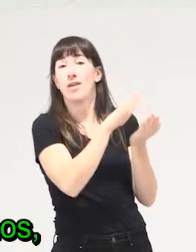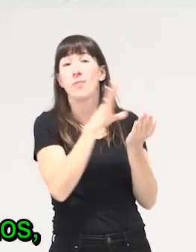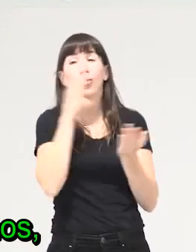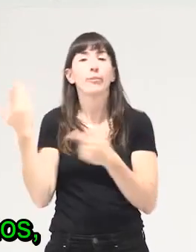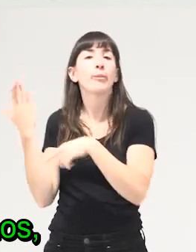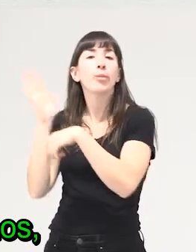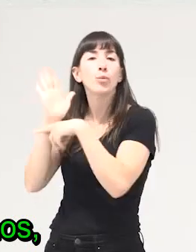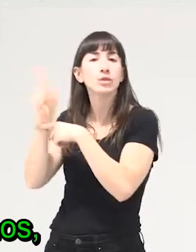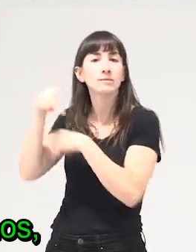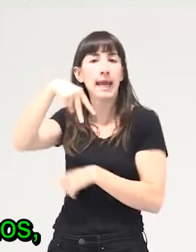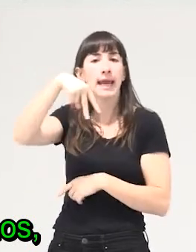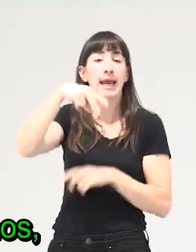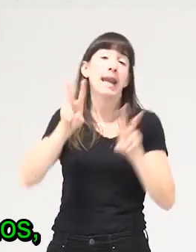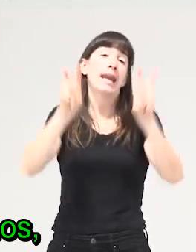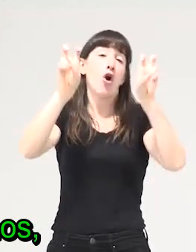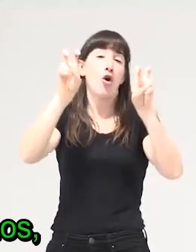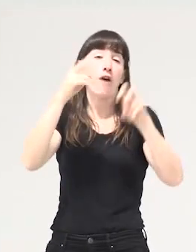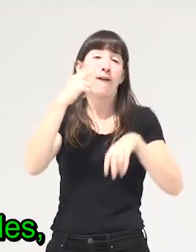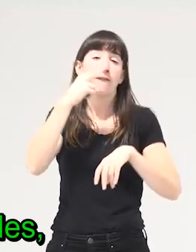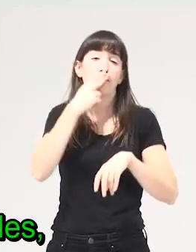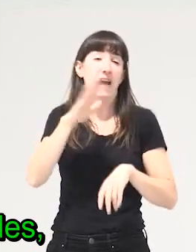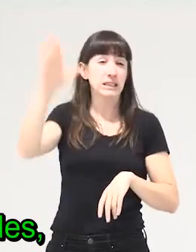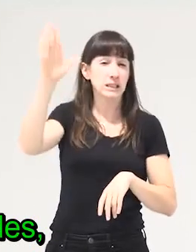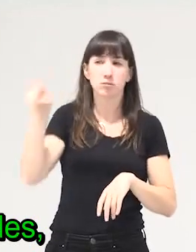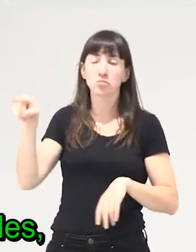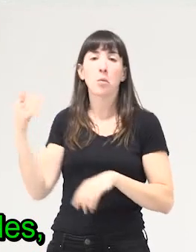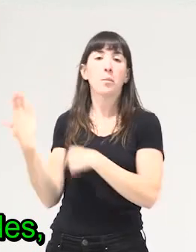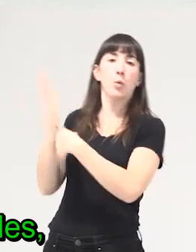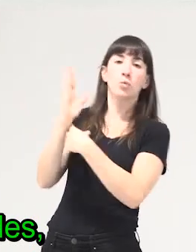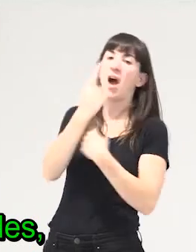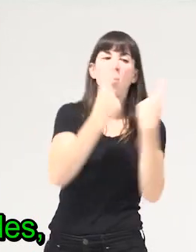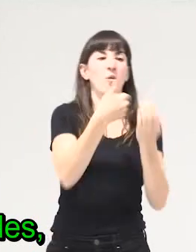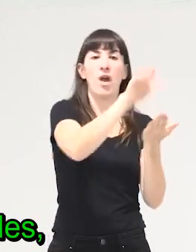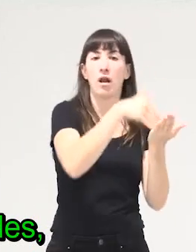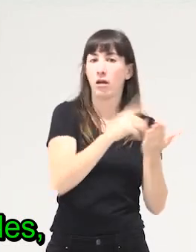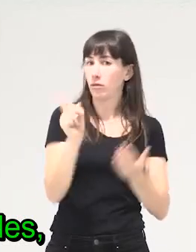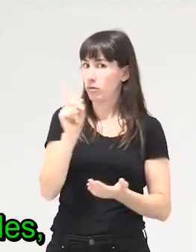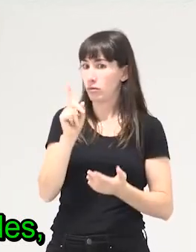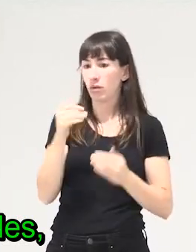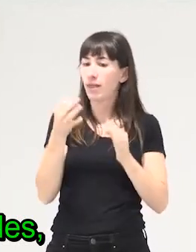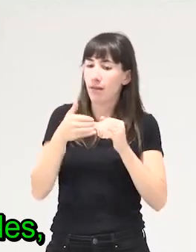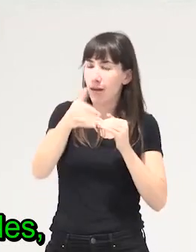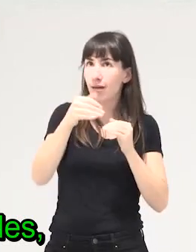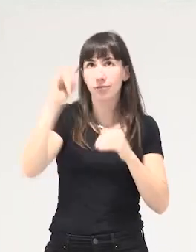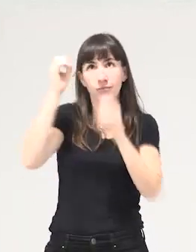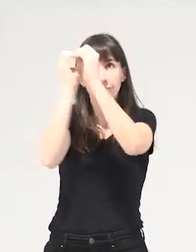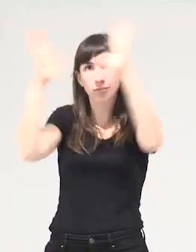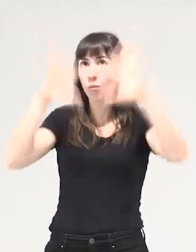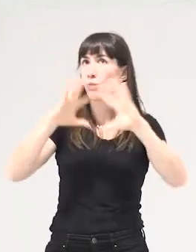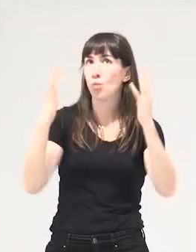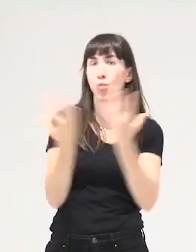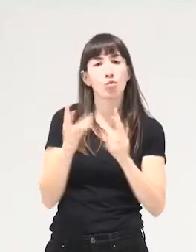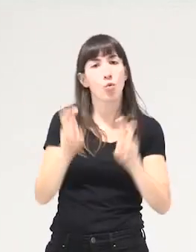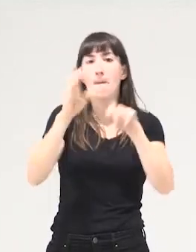los neofascismos y los neautoritarismos sino construir un mundo distinto donde sí quepamos todos y todas y todes y que